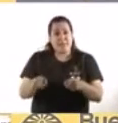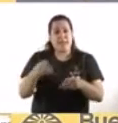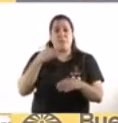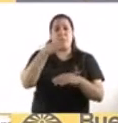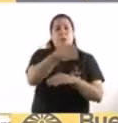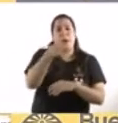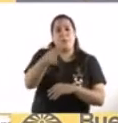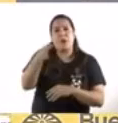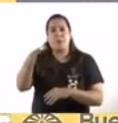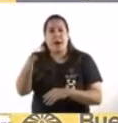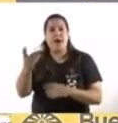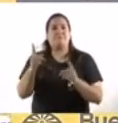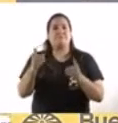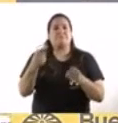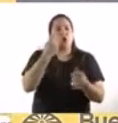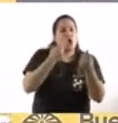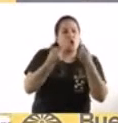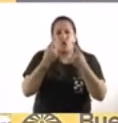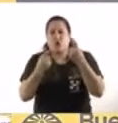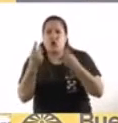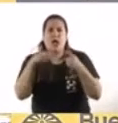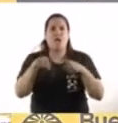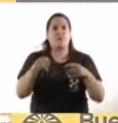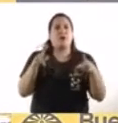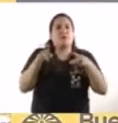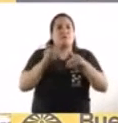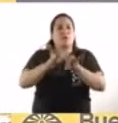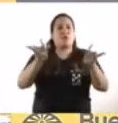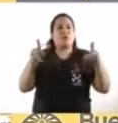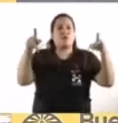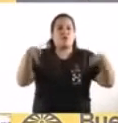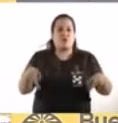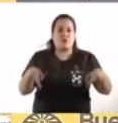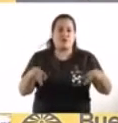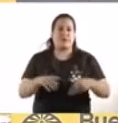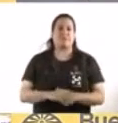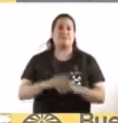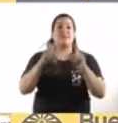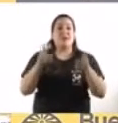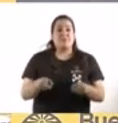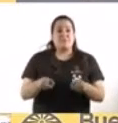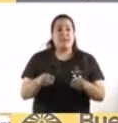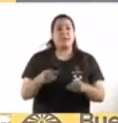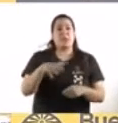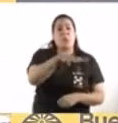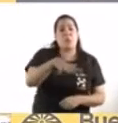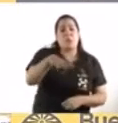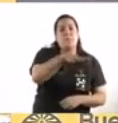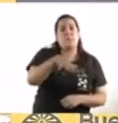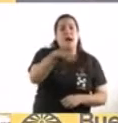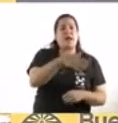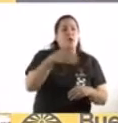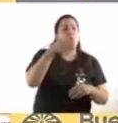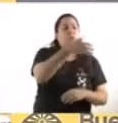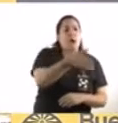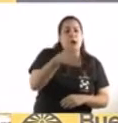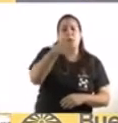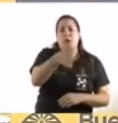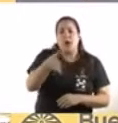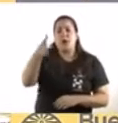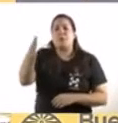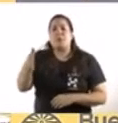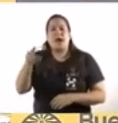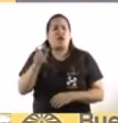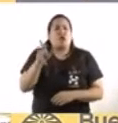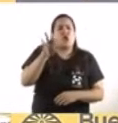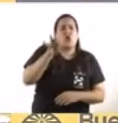También llevamos el detectar a todos los barrios de la ciudad, para estar cerca de los vecinos, para seguirlos uno por uno, caso por caso, todos